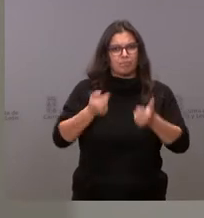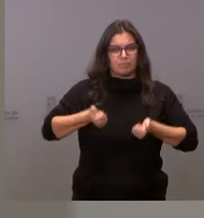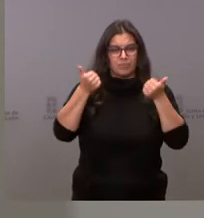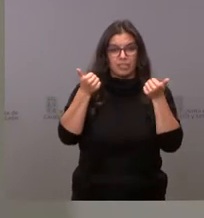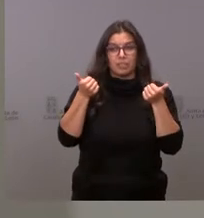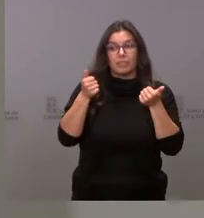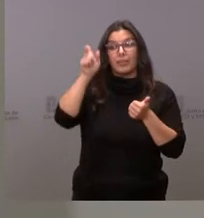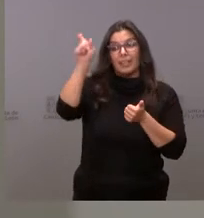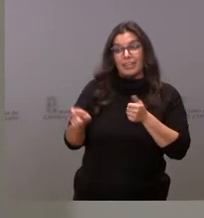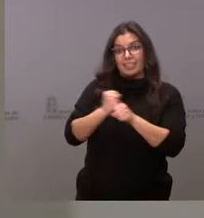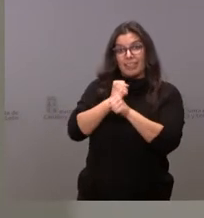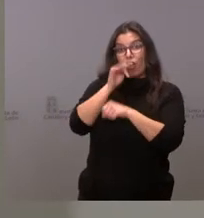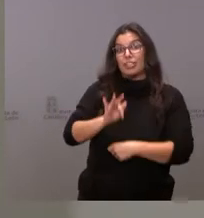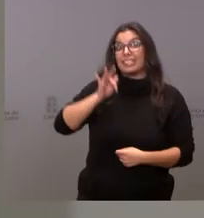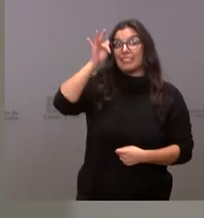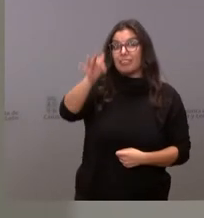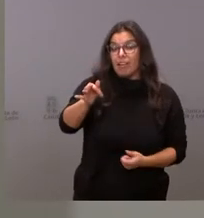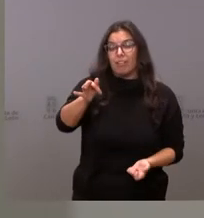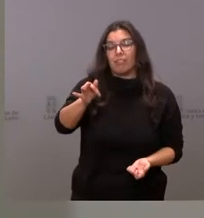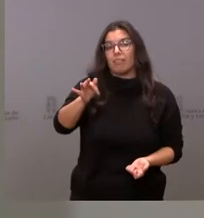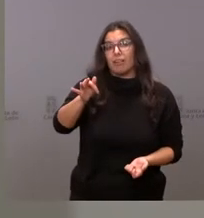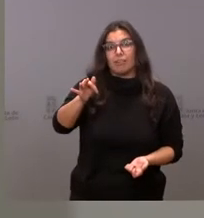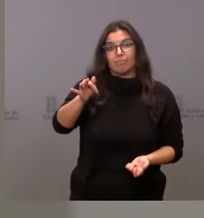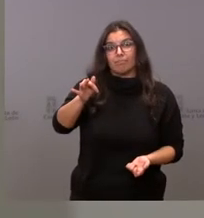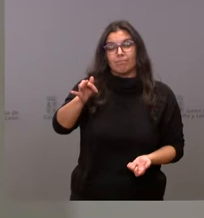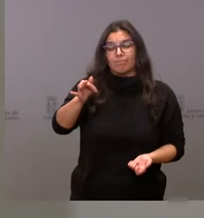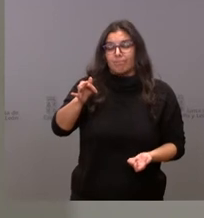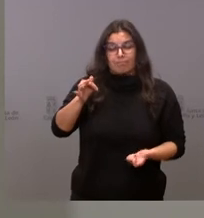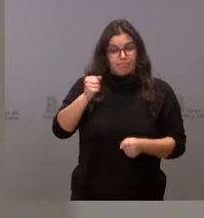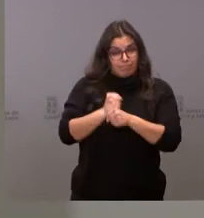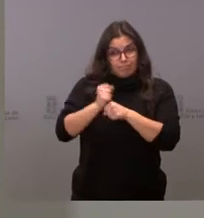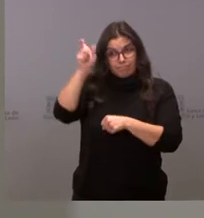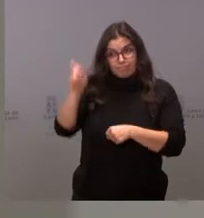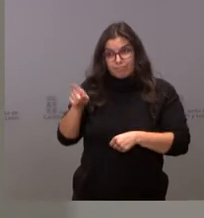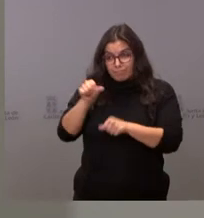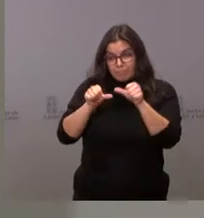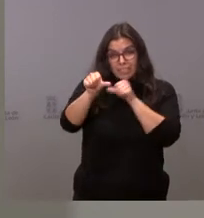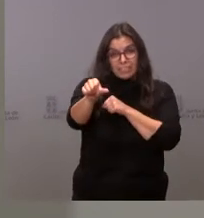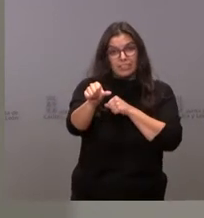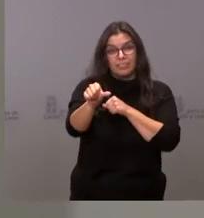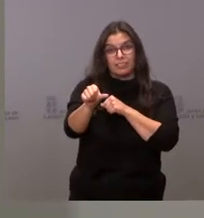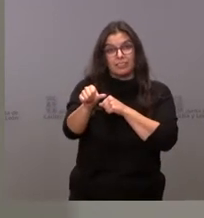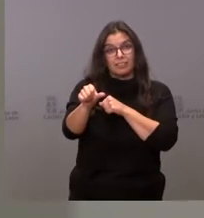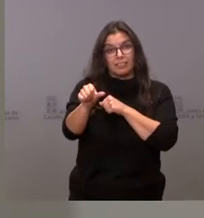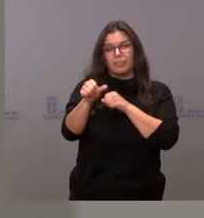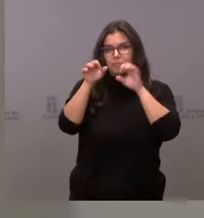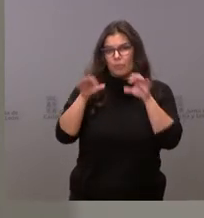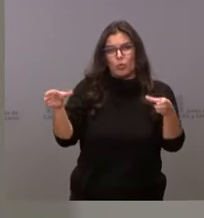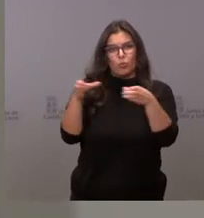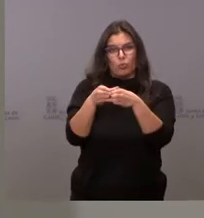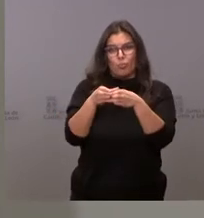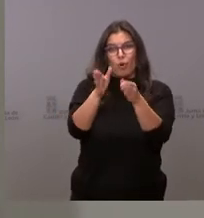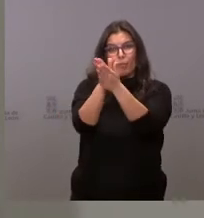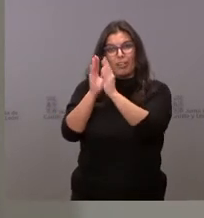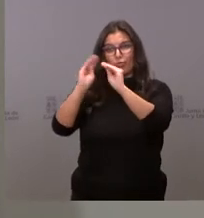donde vaya Joaquín habrá un grupo de gente afortunada